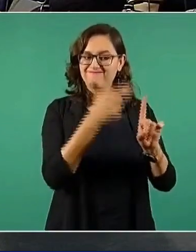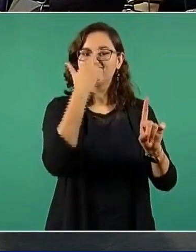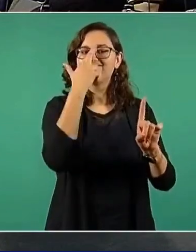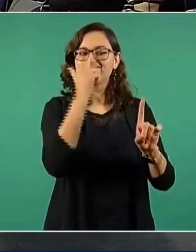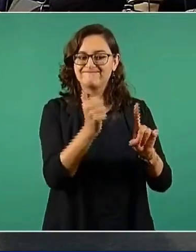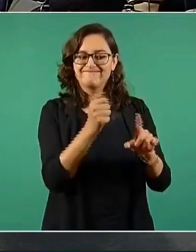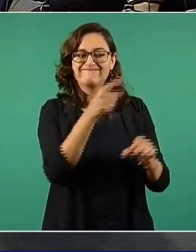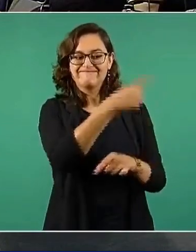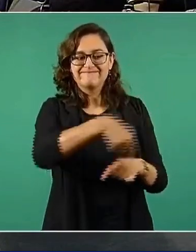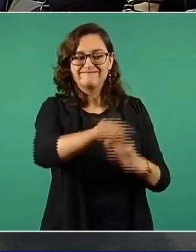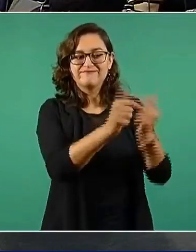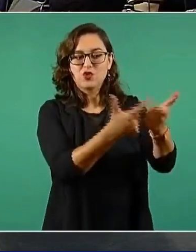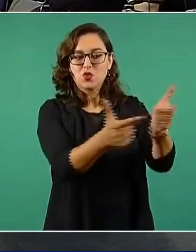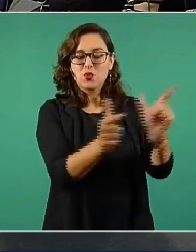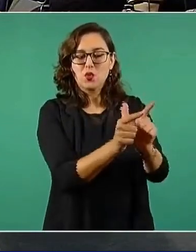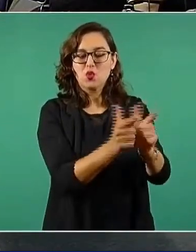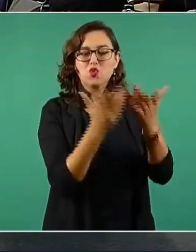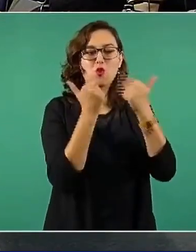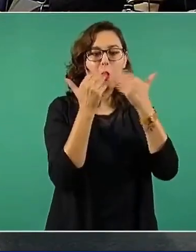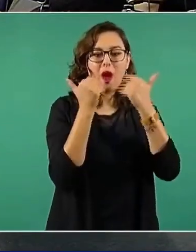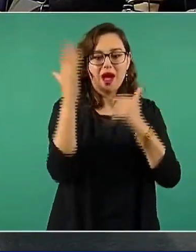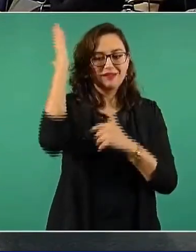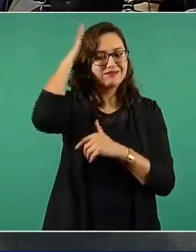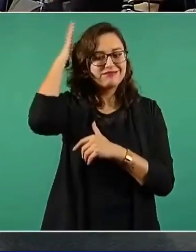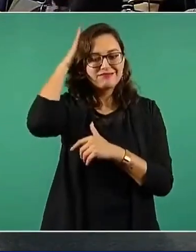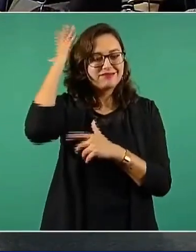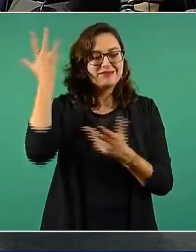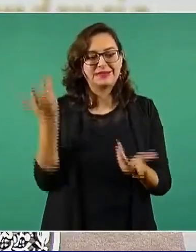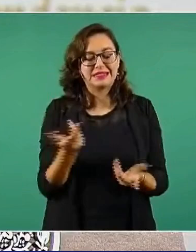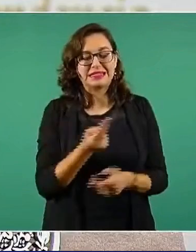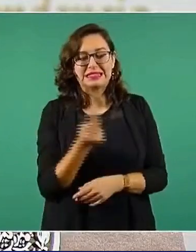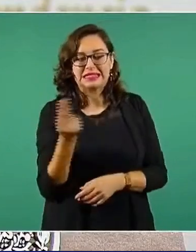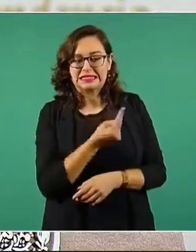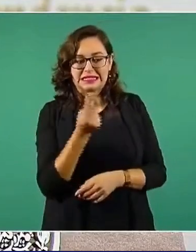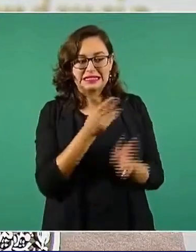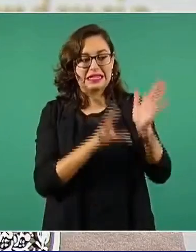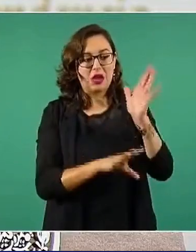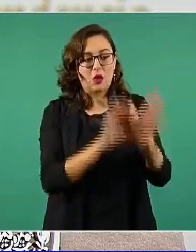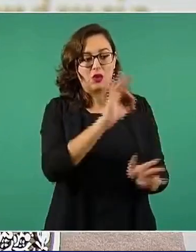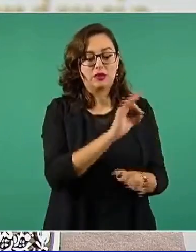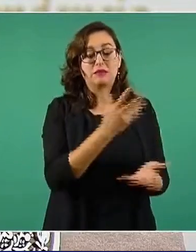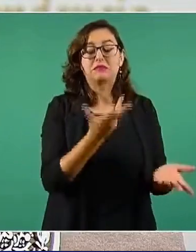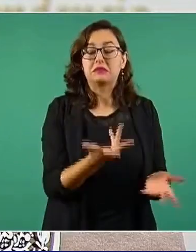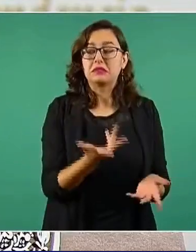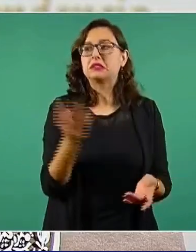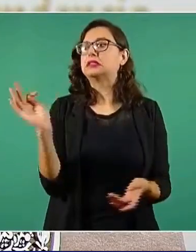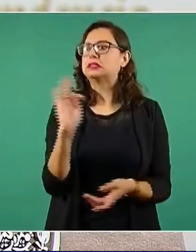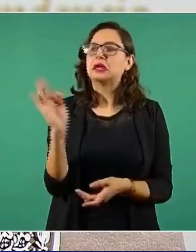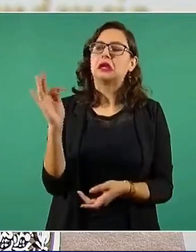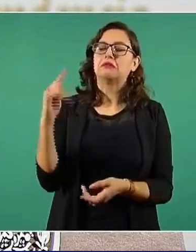y encuentren a alguien, pues. Dice que en Tabasco, que en Campeche. Puede ser que en Nuevo León